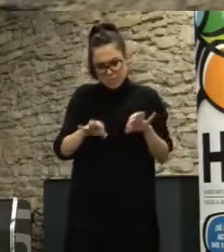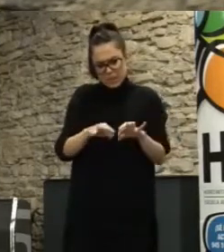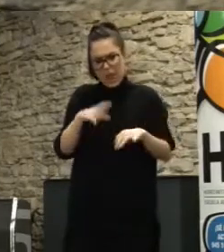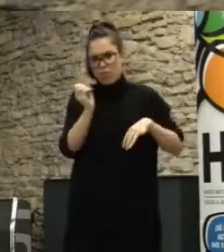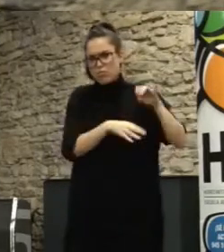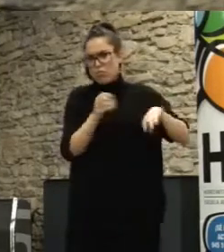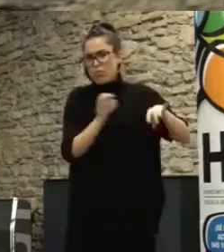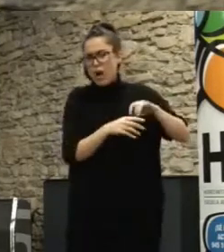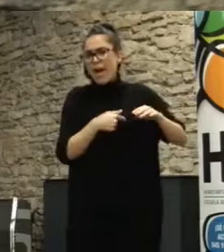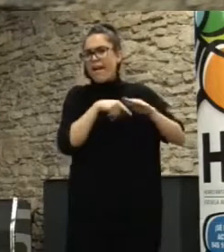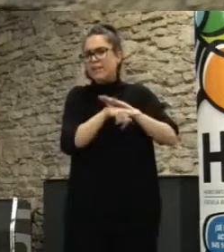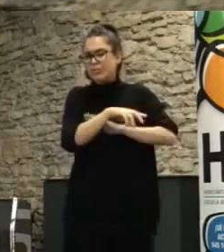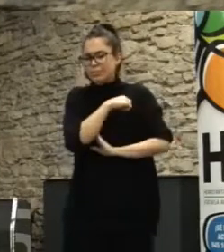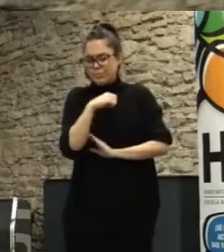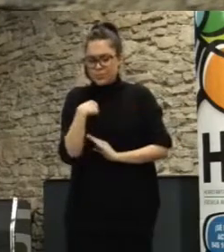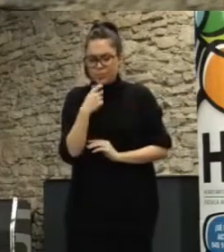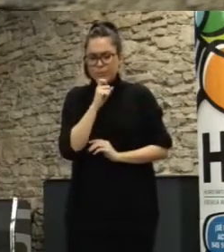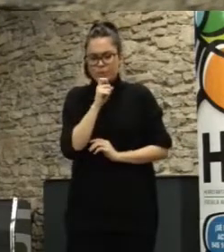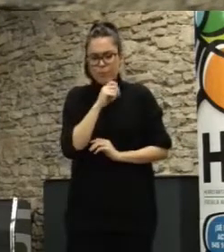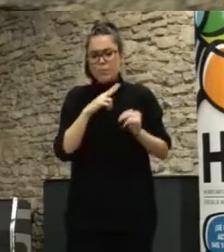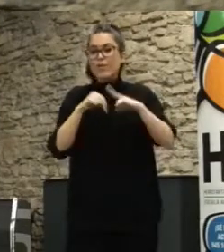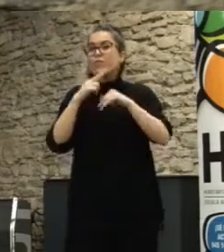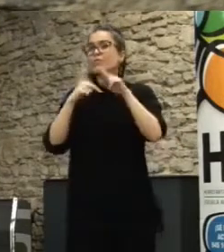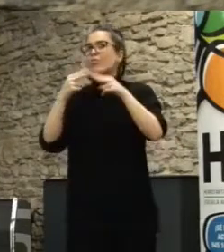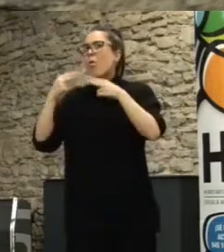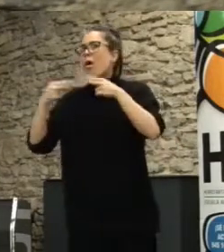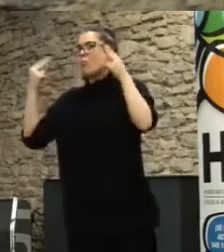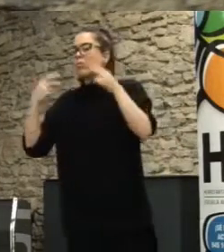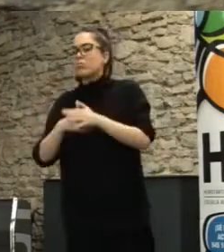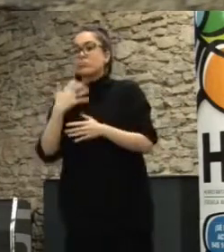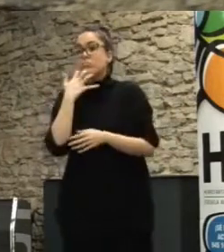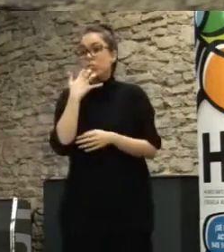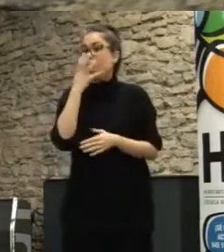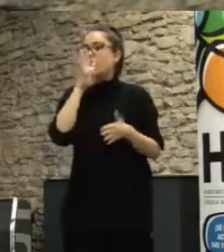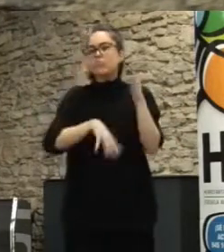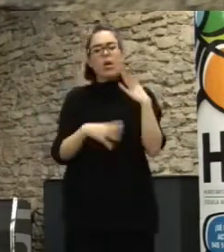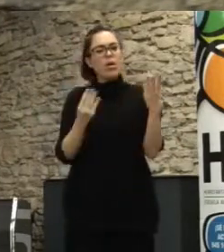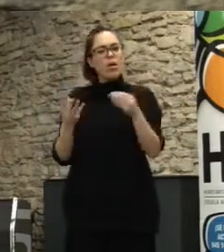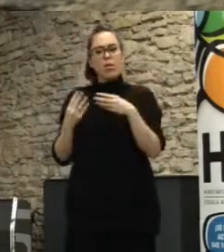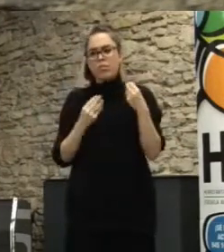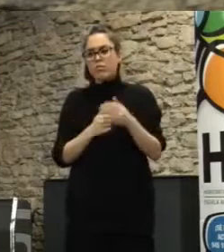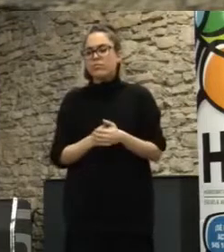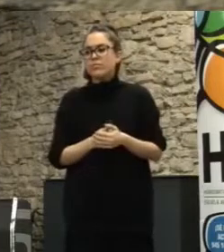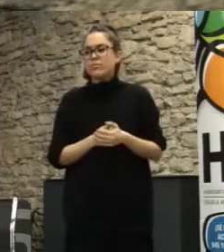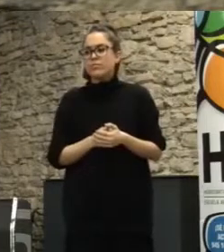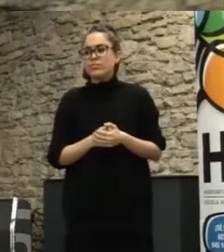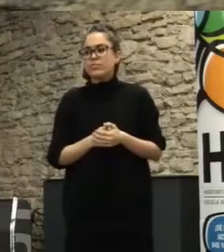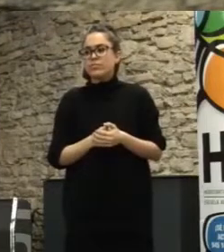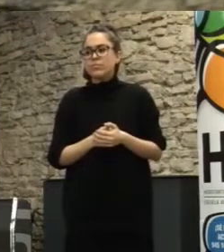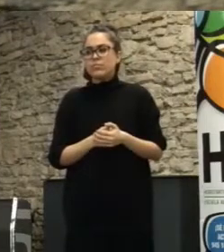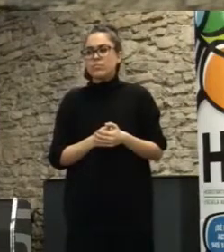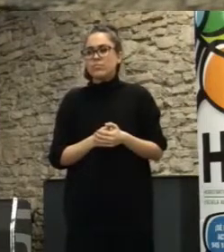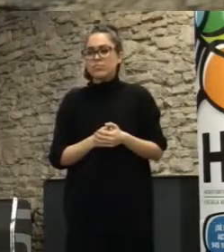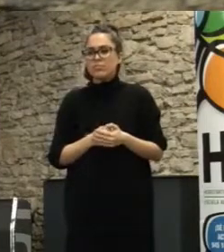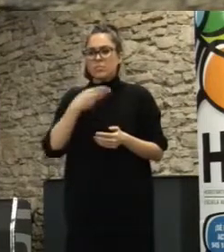autogestionadas y en infraestructuras públicas en Barcelona también hay bastantes casos Campadio Lidia